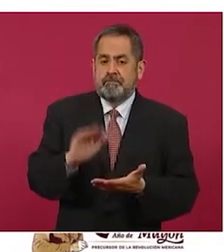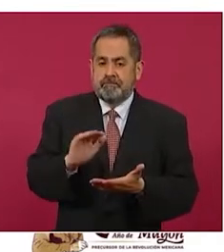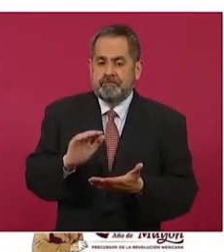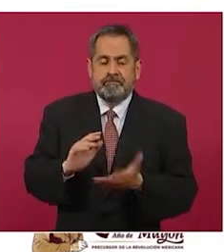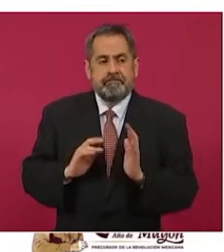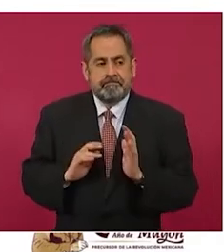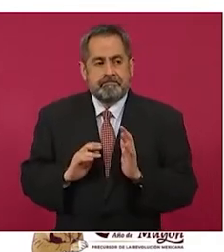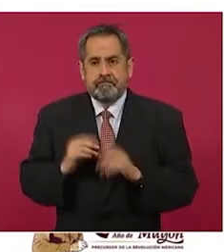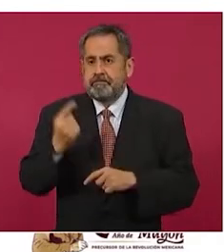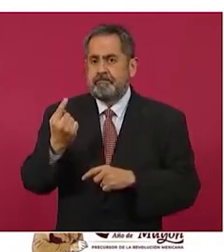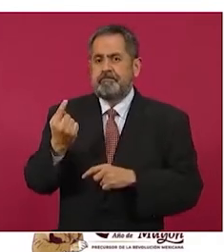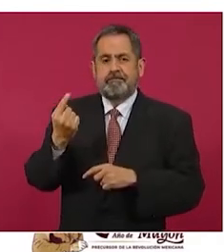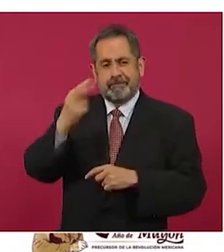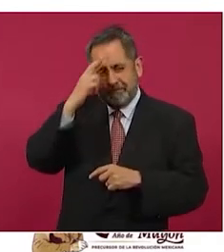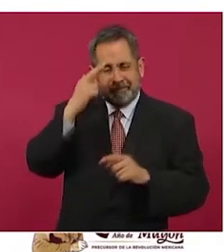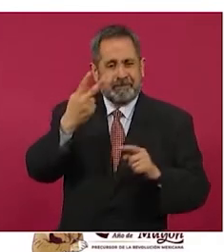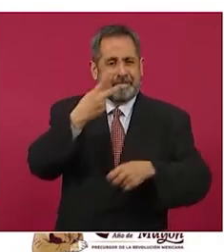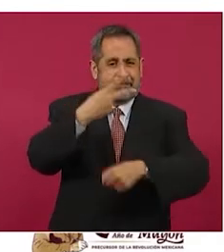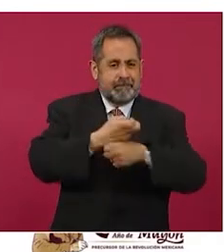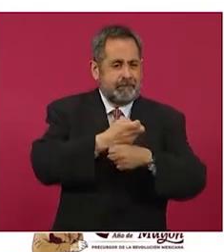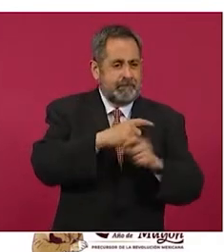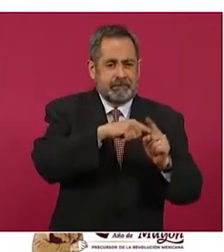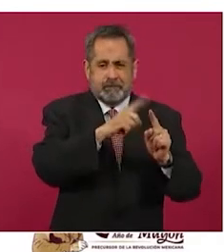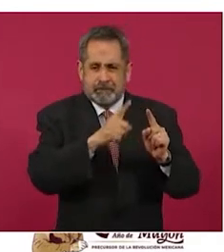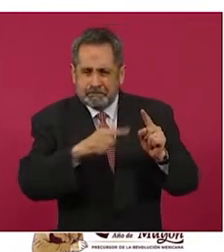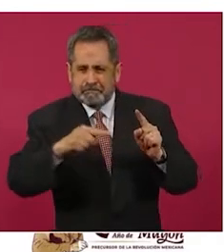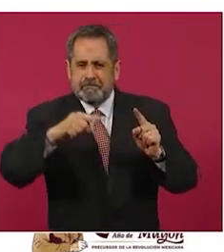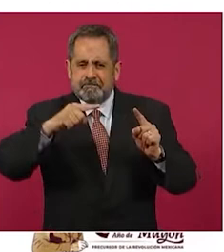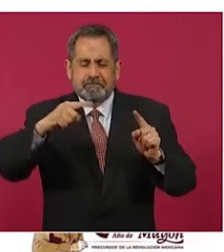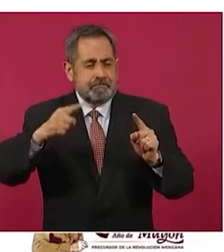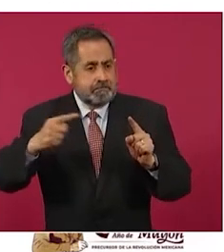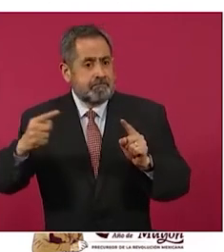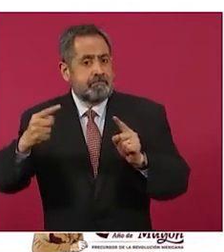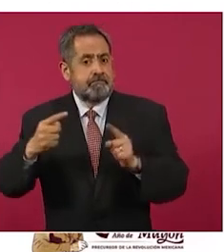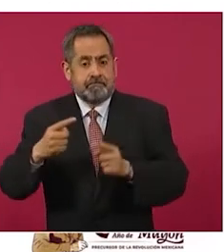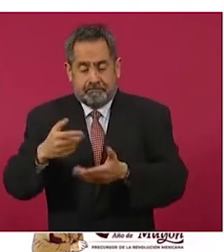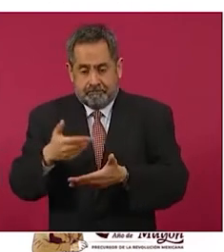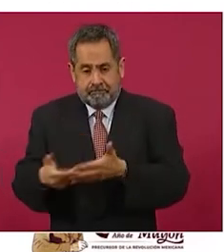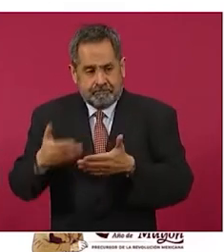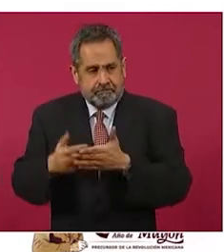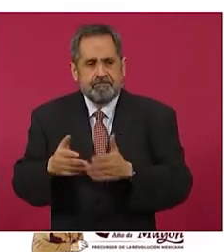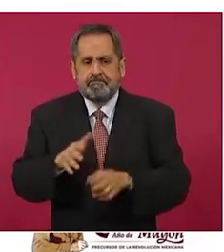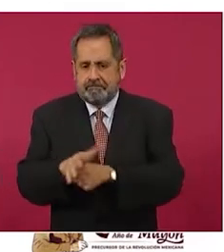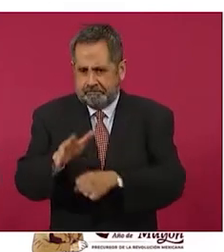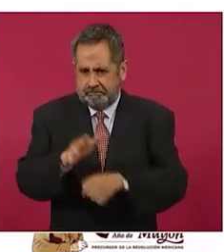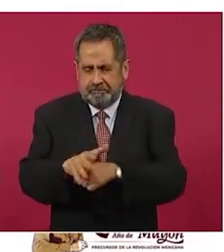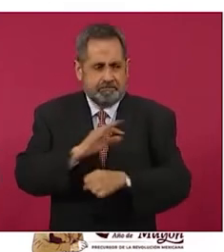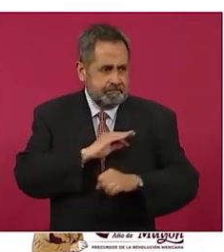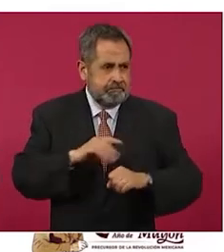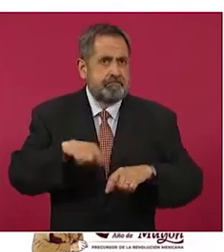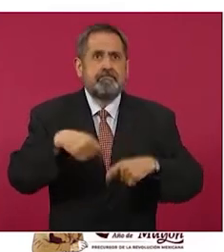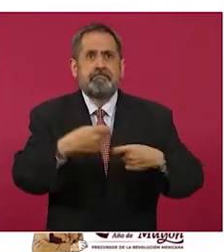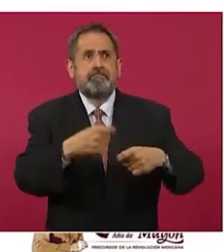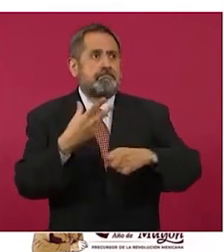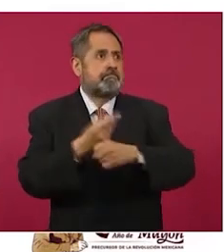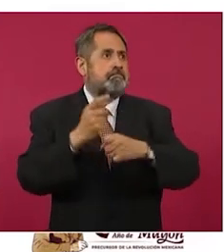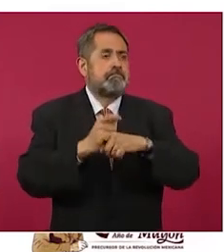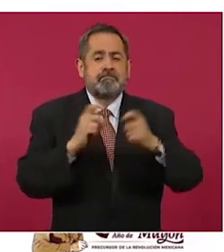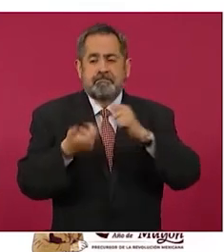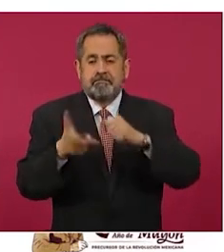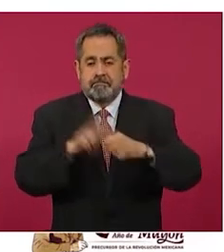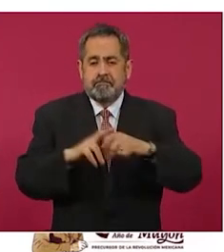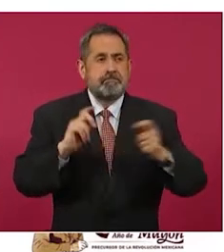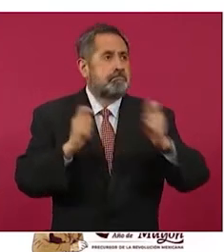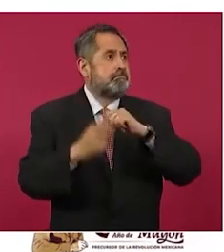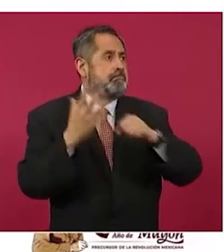la segunda curva epidémica y hemos mantenido en todo momento la capacidad de reconversión hospitalaria que esté por arriba